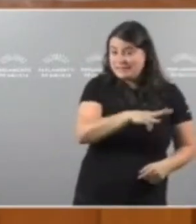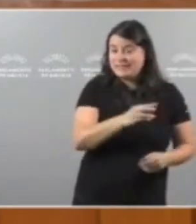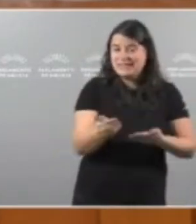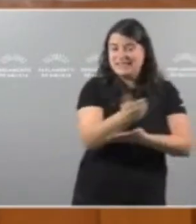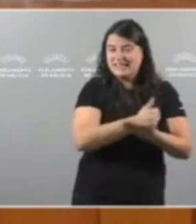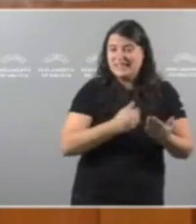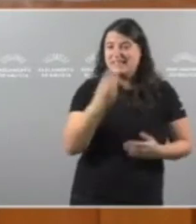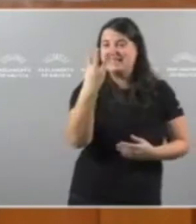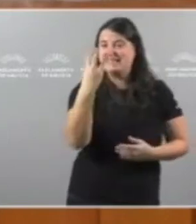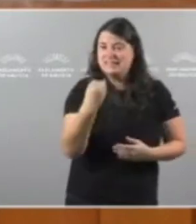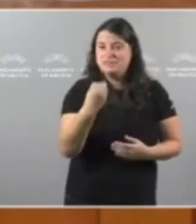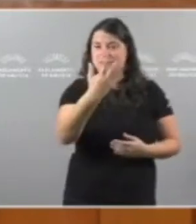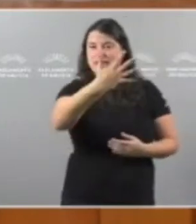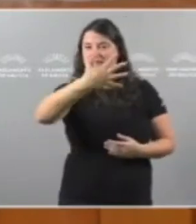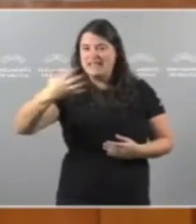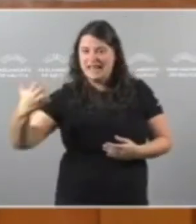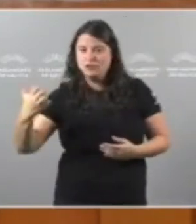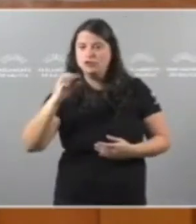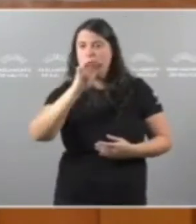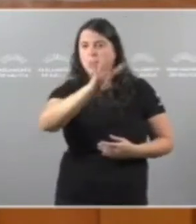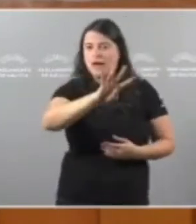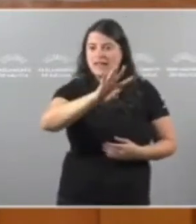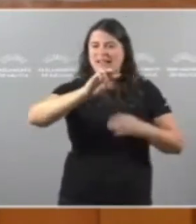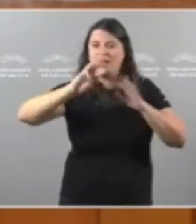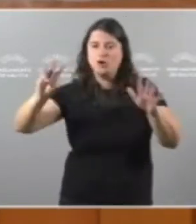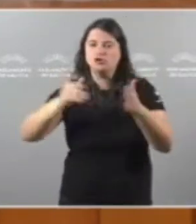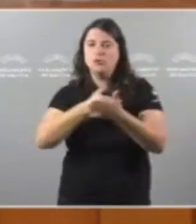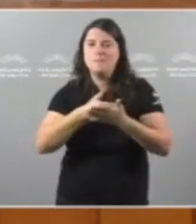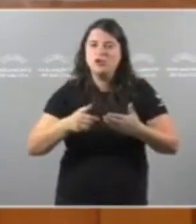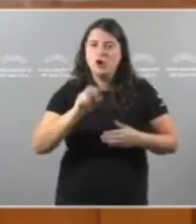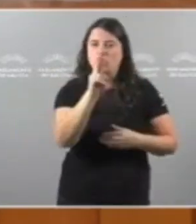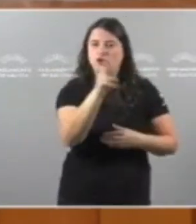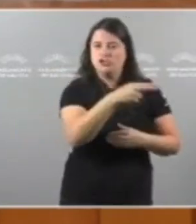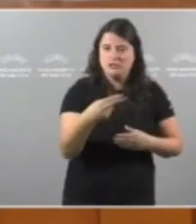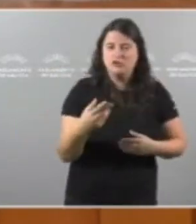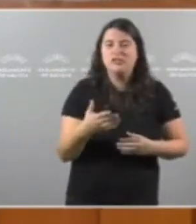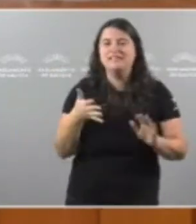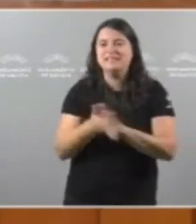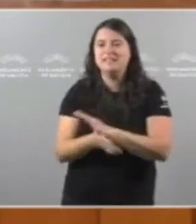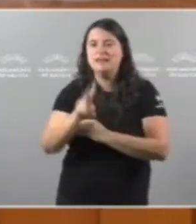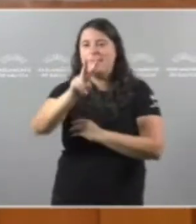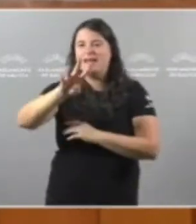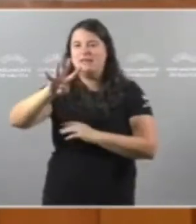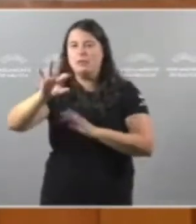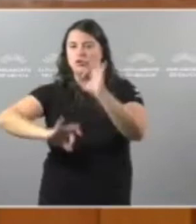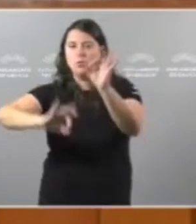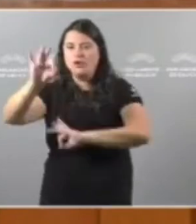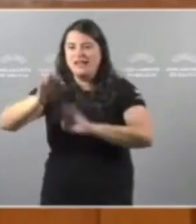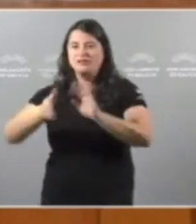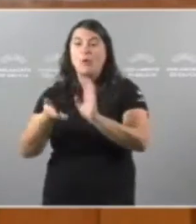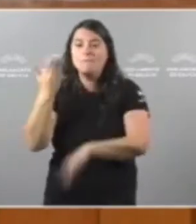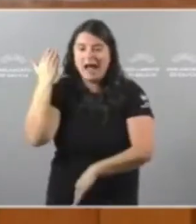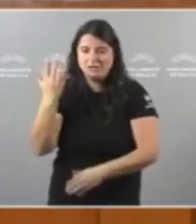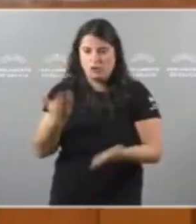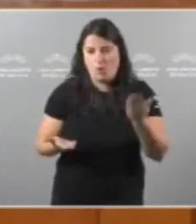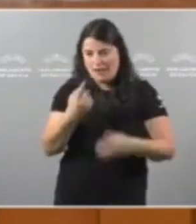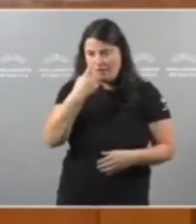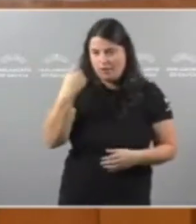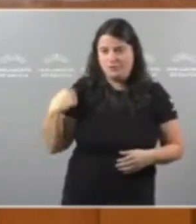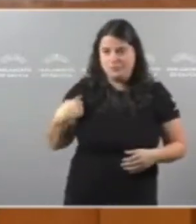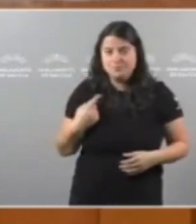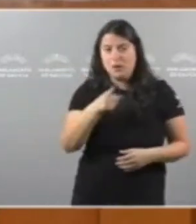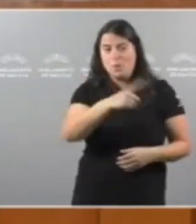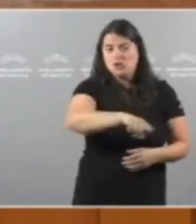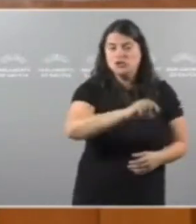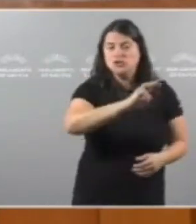3.548 millóns de euros Un 24% máis E vostedes, señores e señoras do